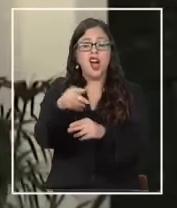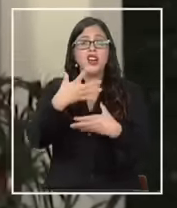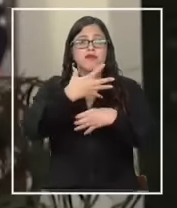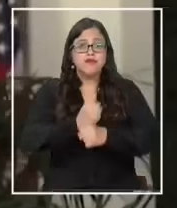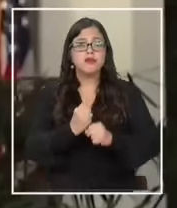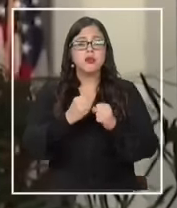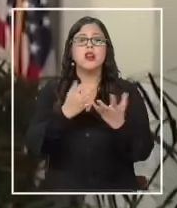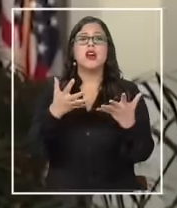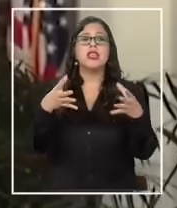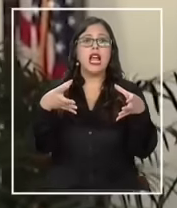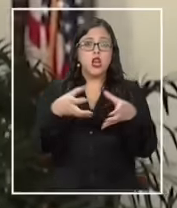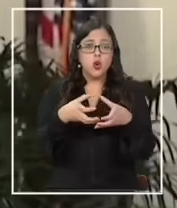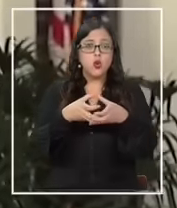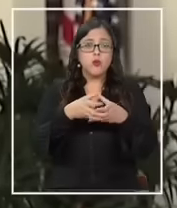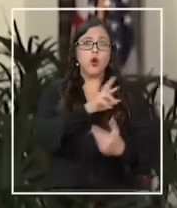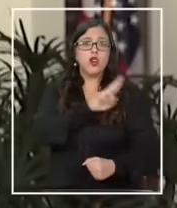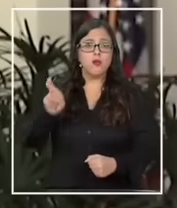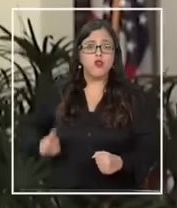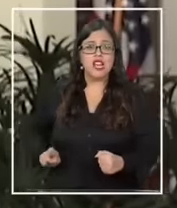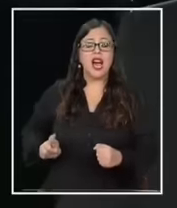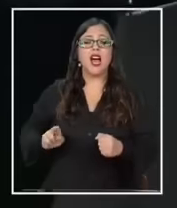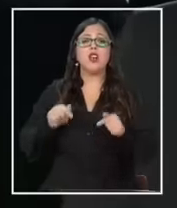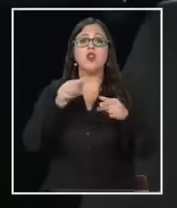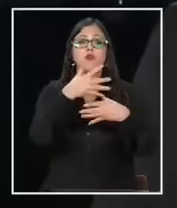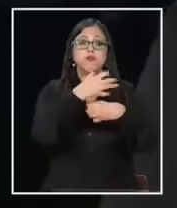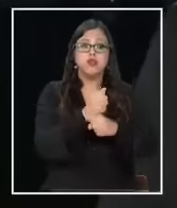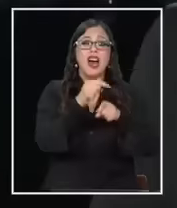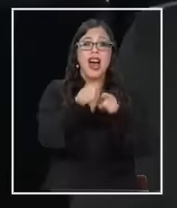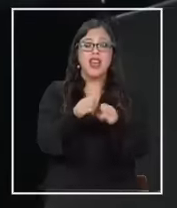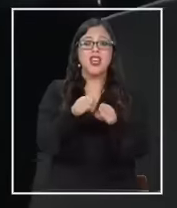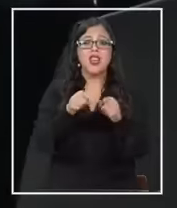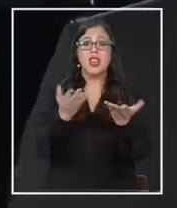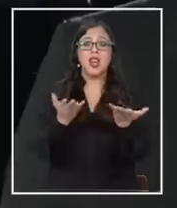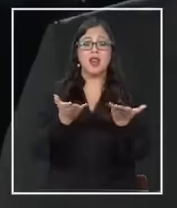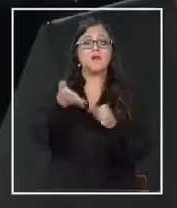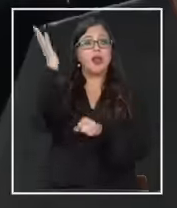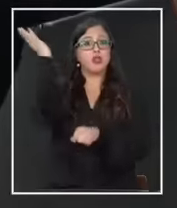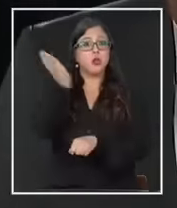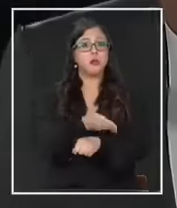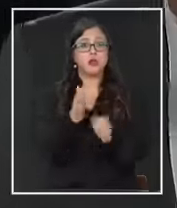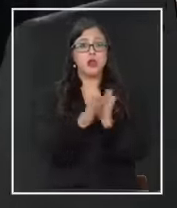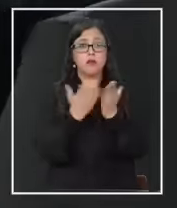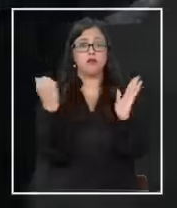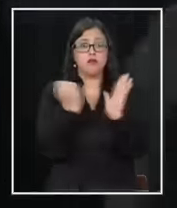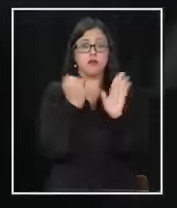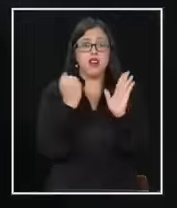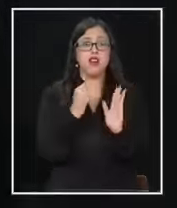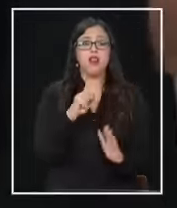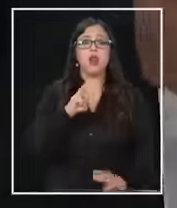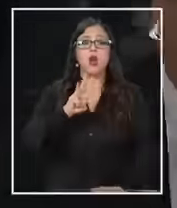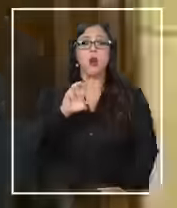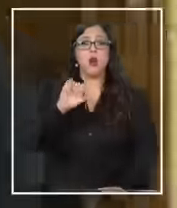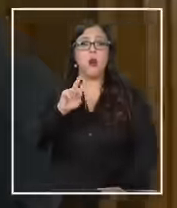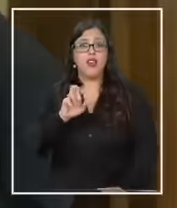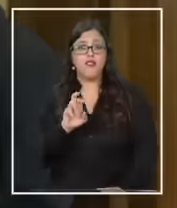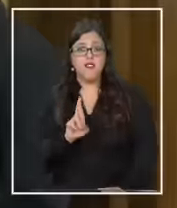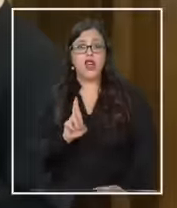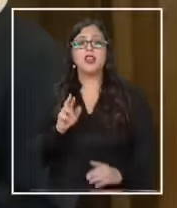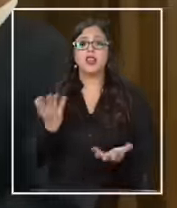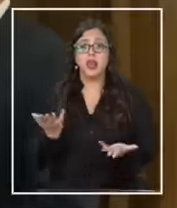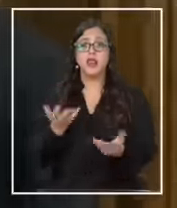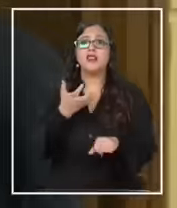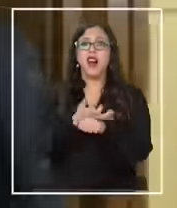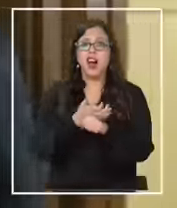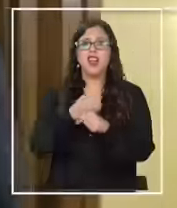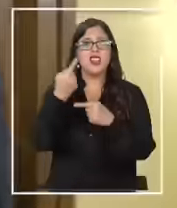Partido Republicano al gobierno de Joe Biden para cancelar el programa de visa waiver ha generado diversas reacciones entre